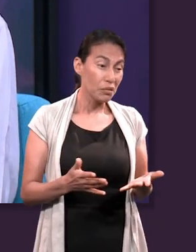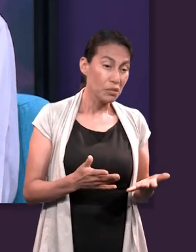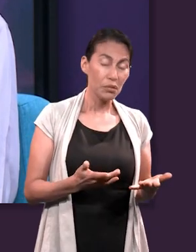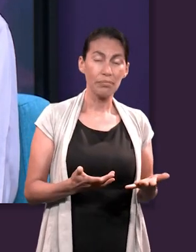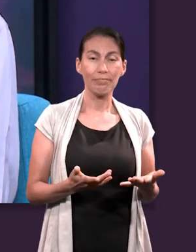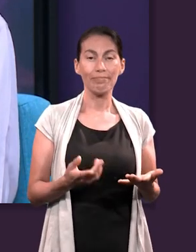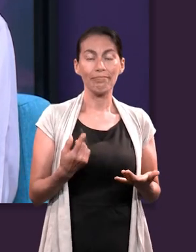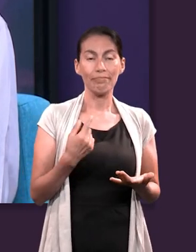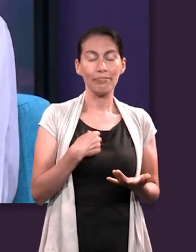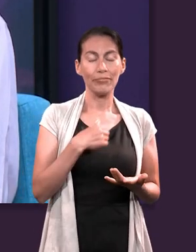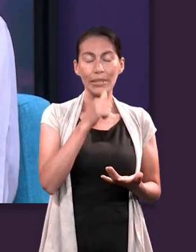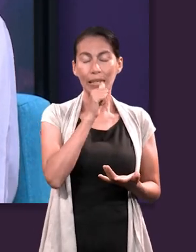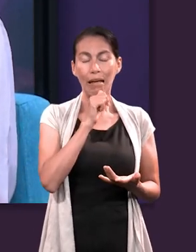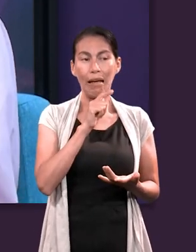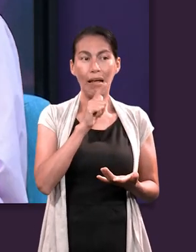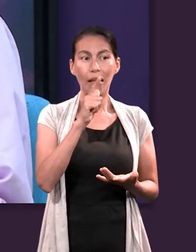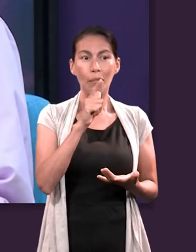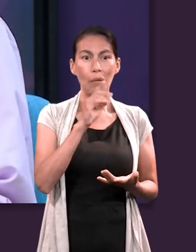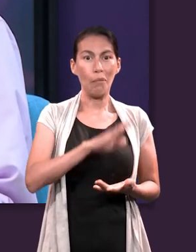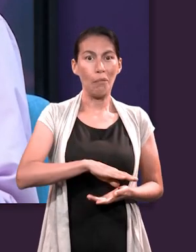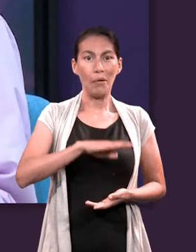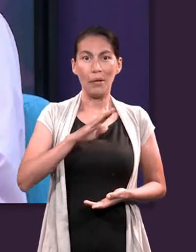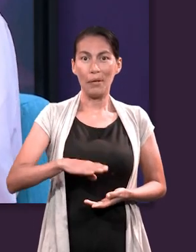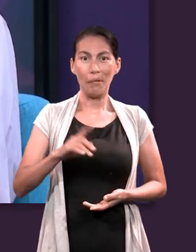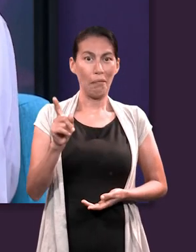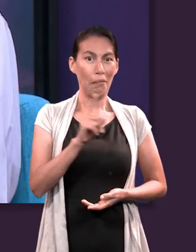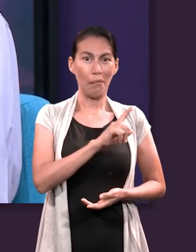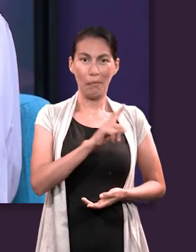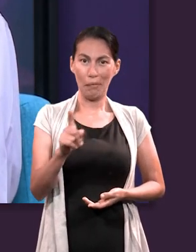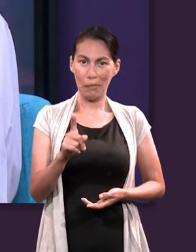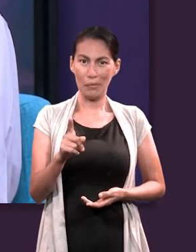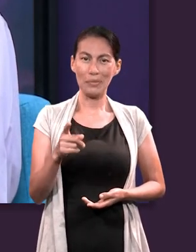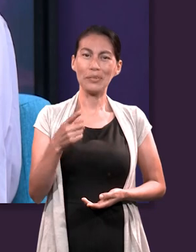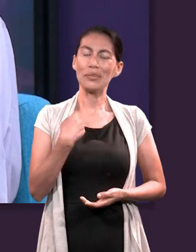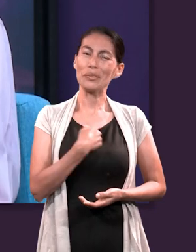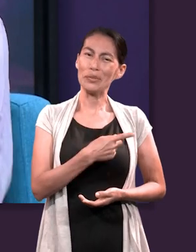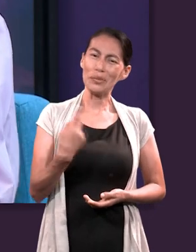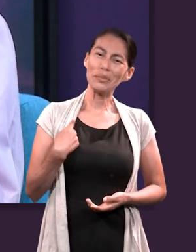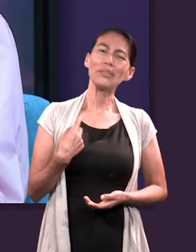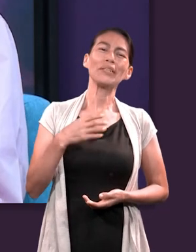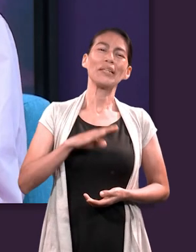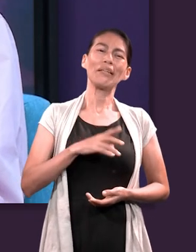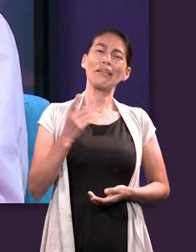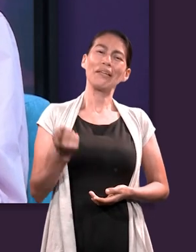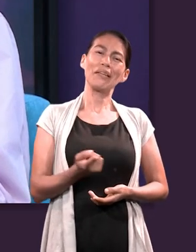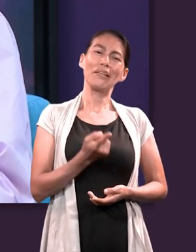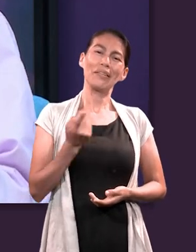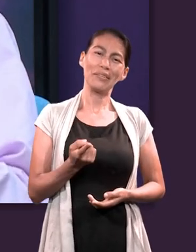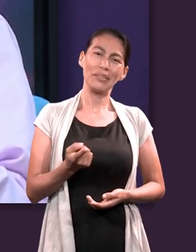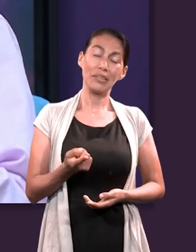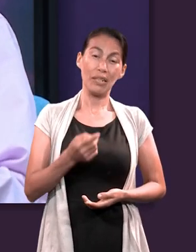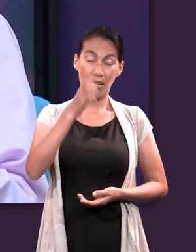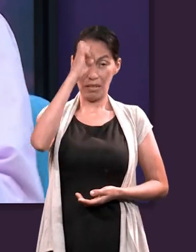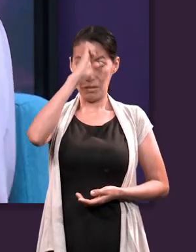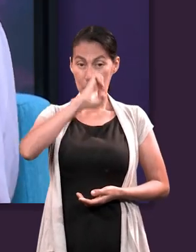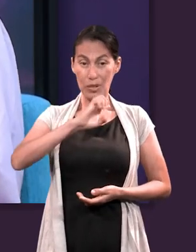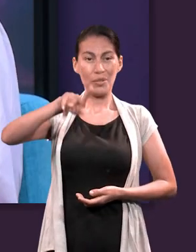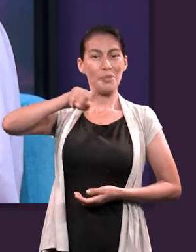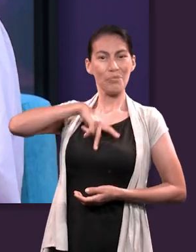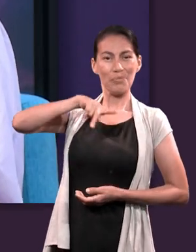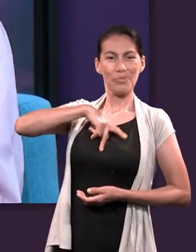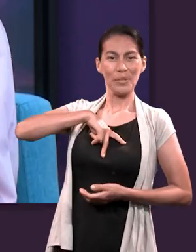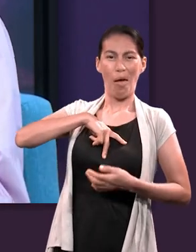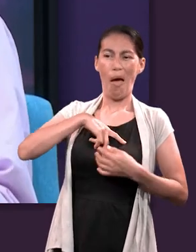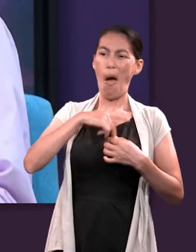de la idea de que nuestra alma no es inmortal, que realmente nunca vamos a morir, de que nuestro espíritu nos